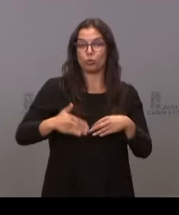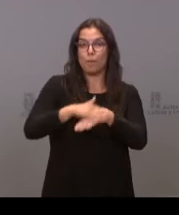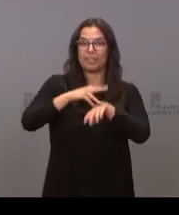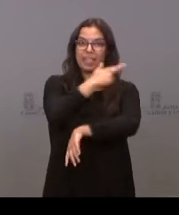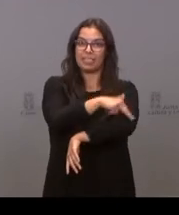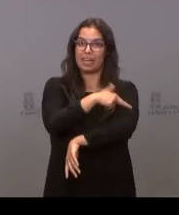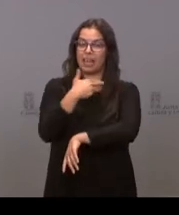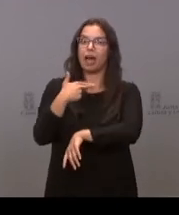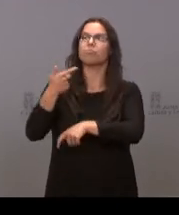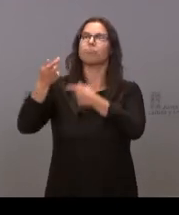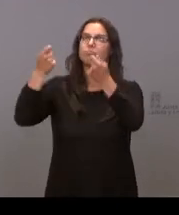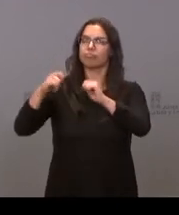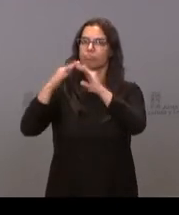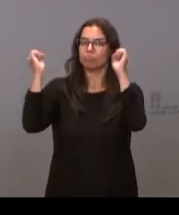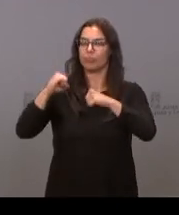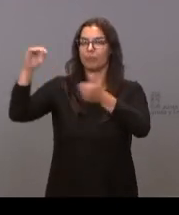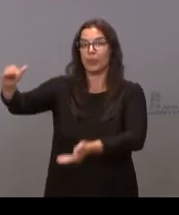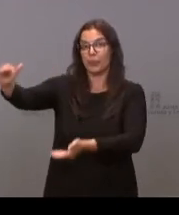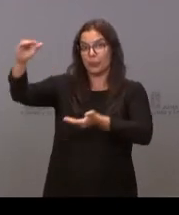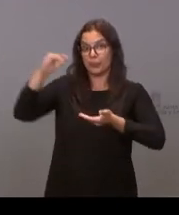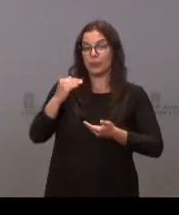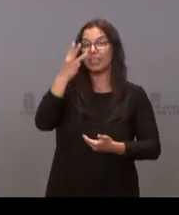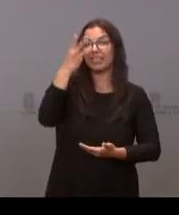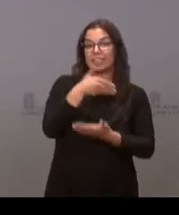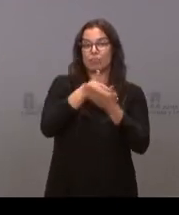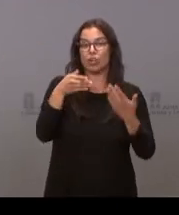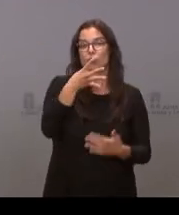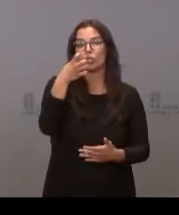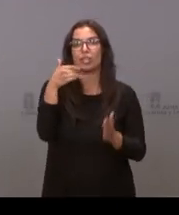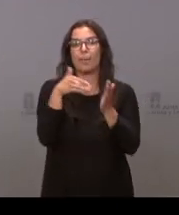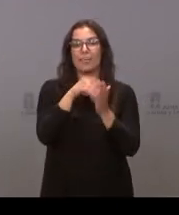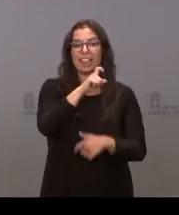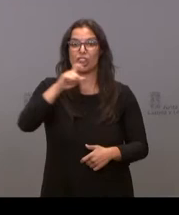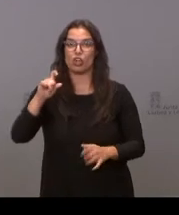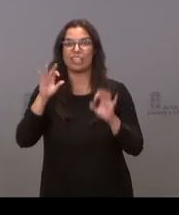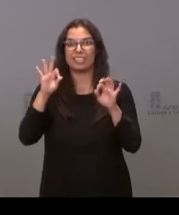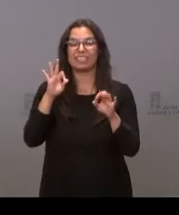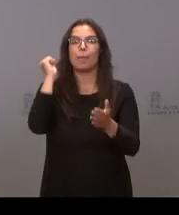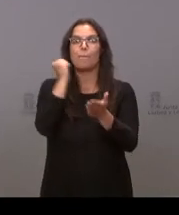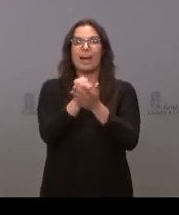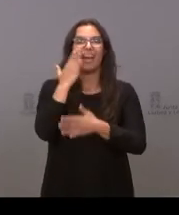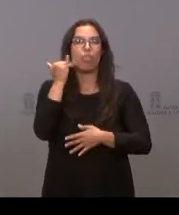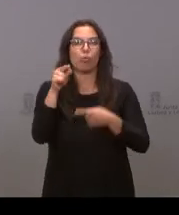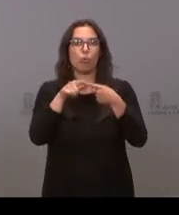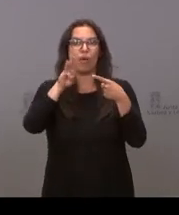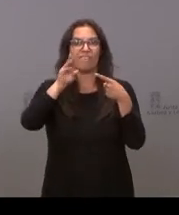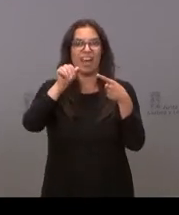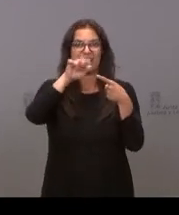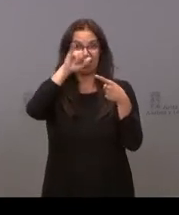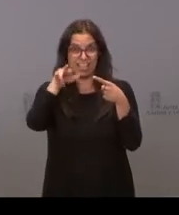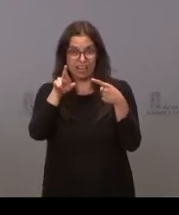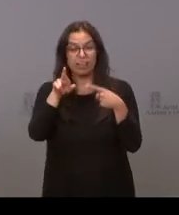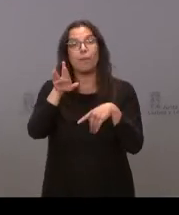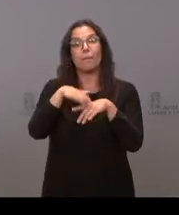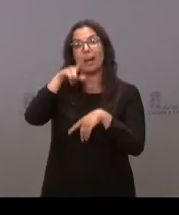la llegada de 3.400.000 dosis de la vacuna de Pfizer en el mes de agosto, que nos va a